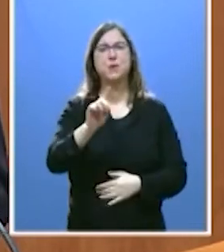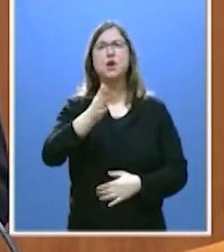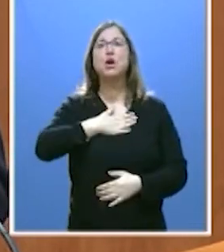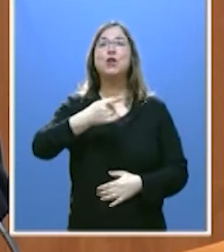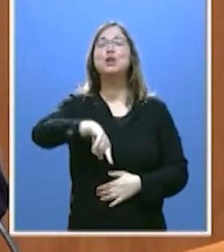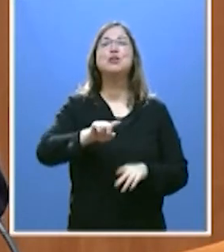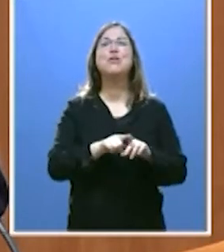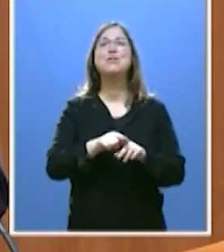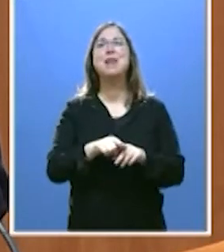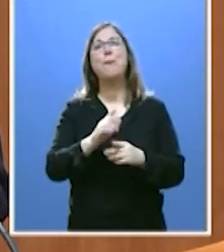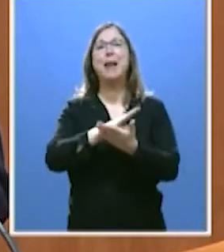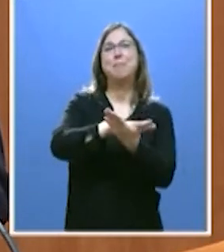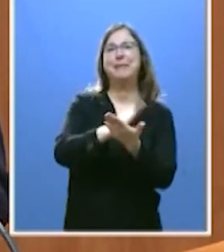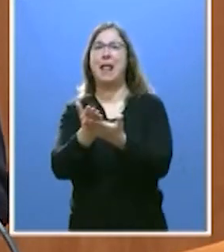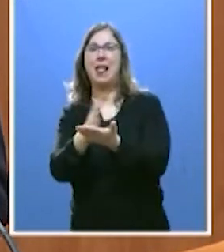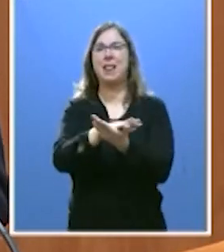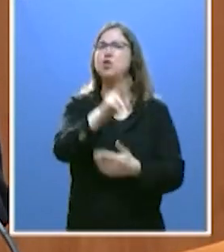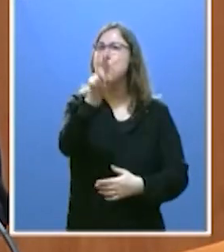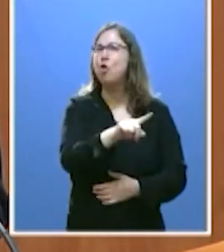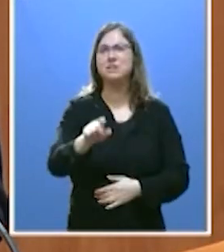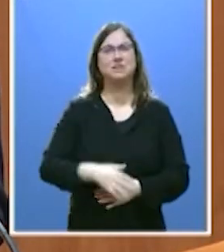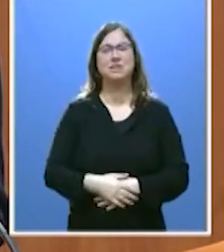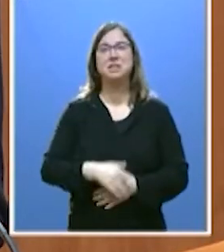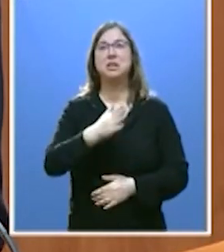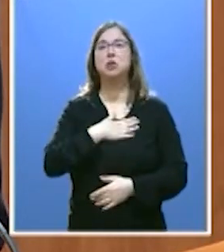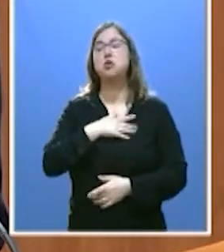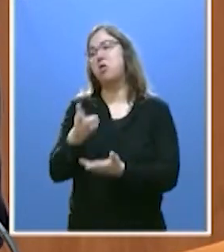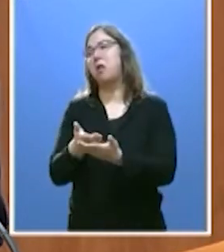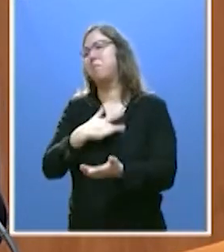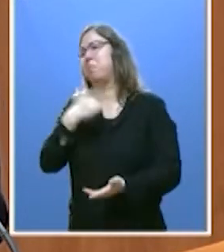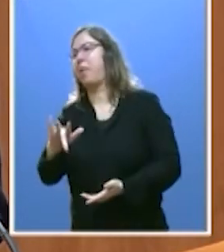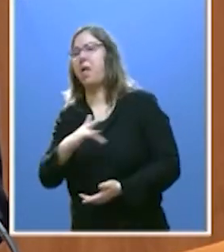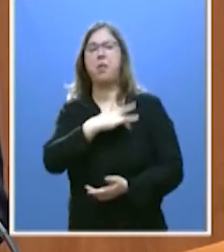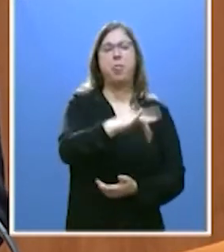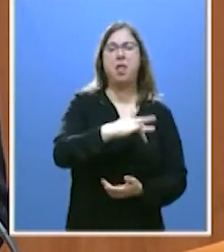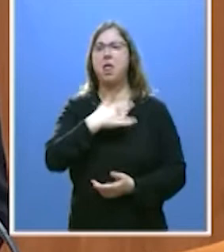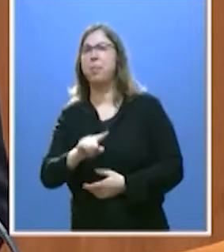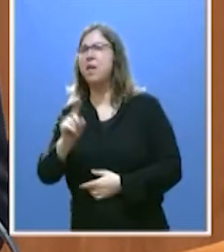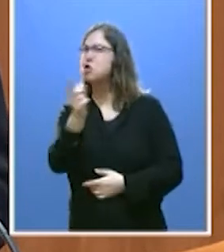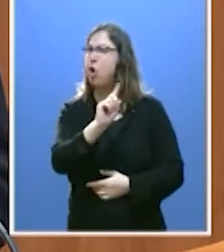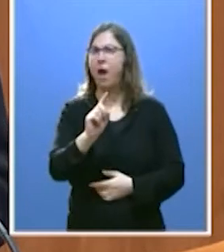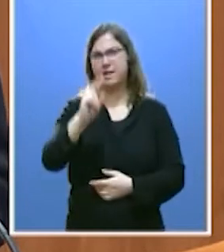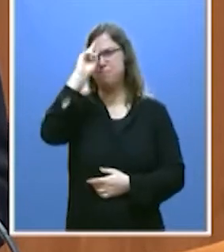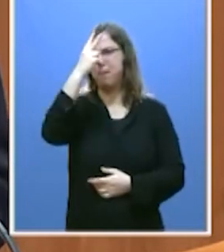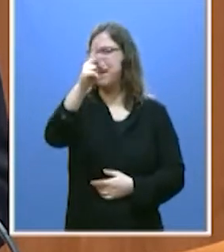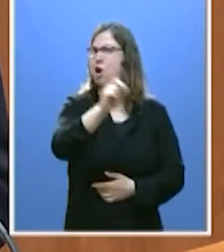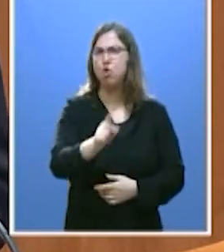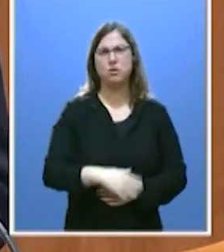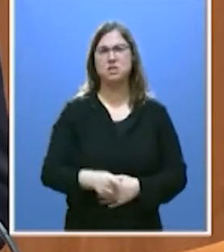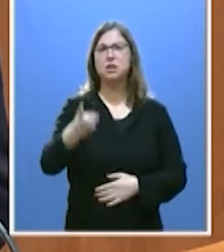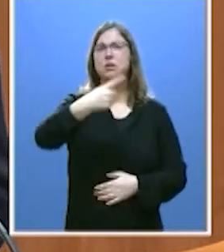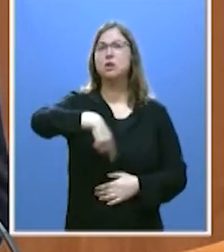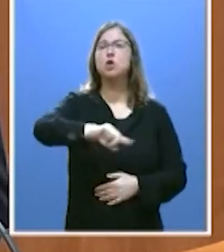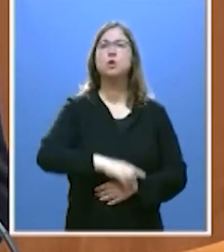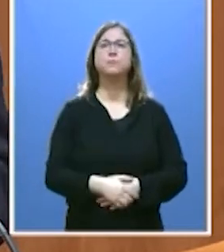una bisagra entre dos hojas. No dejamos pasar hoy a unos y mañana a otros. Nosotros no somos